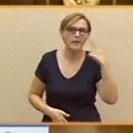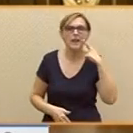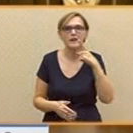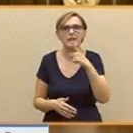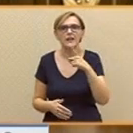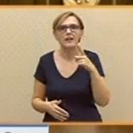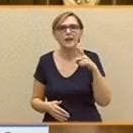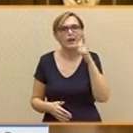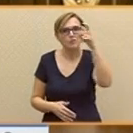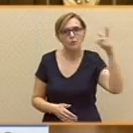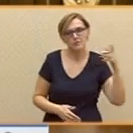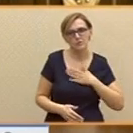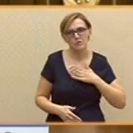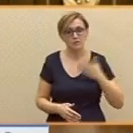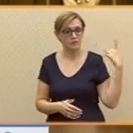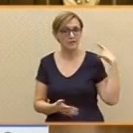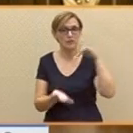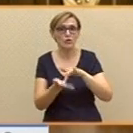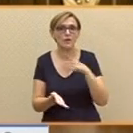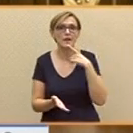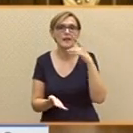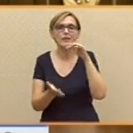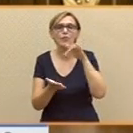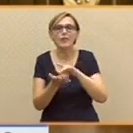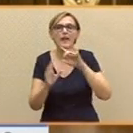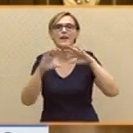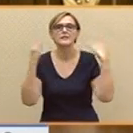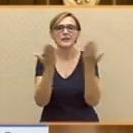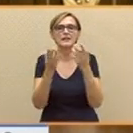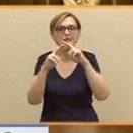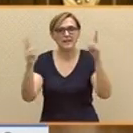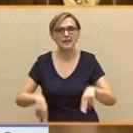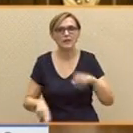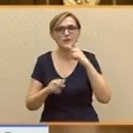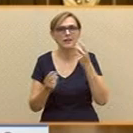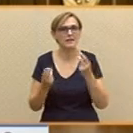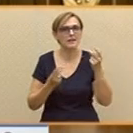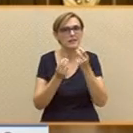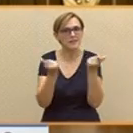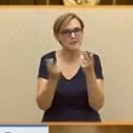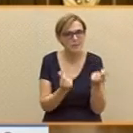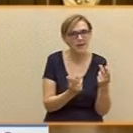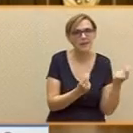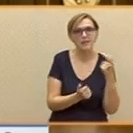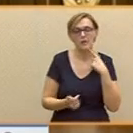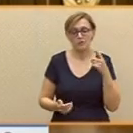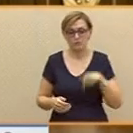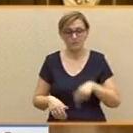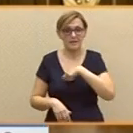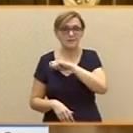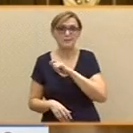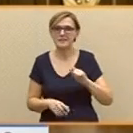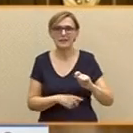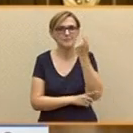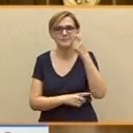Ayer se conmemoraba el Día Internacional de los Desaparecidos y España encabeza el siniestro ranking europeo en número de fosas comunes. En el mundo